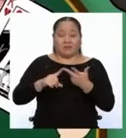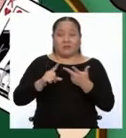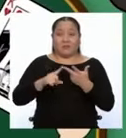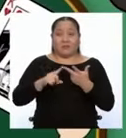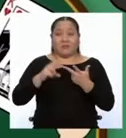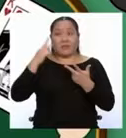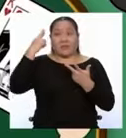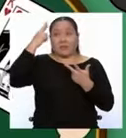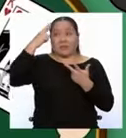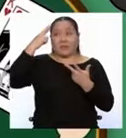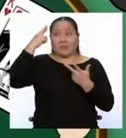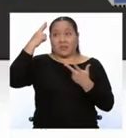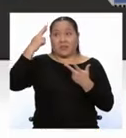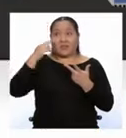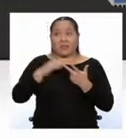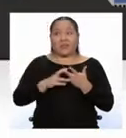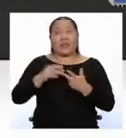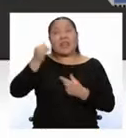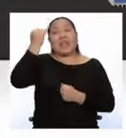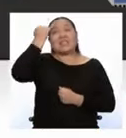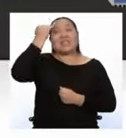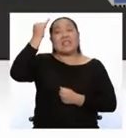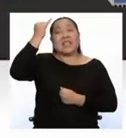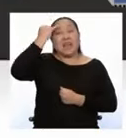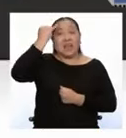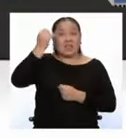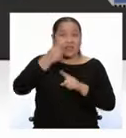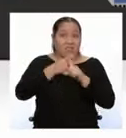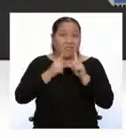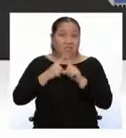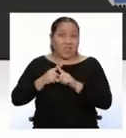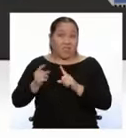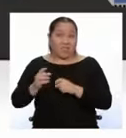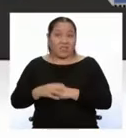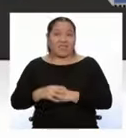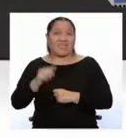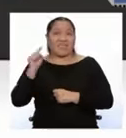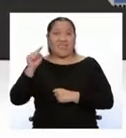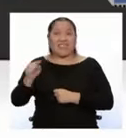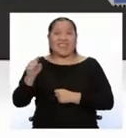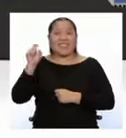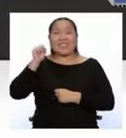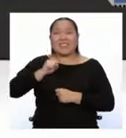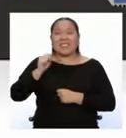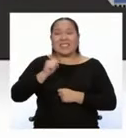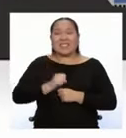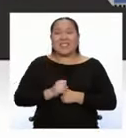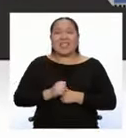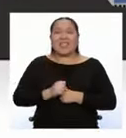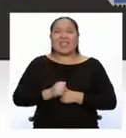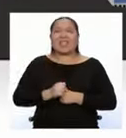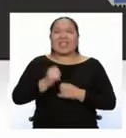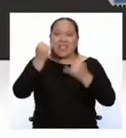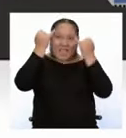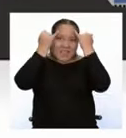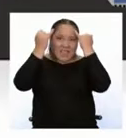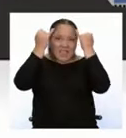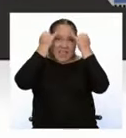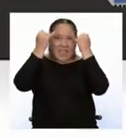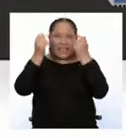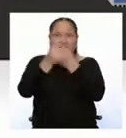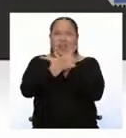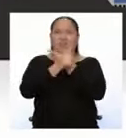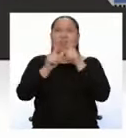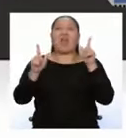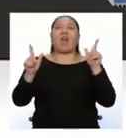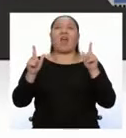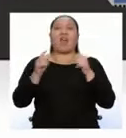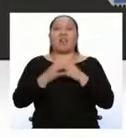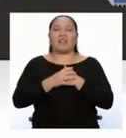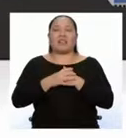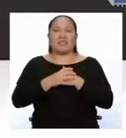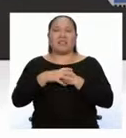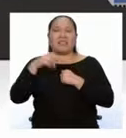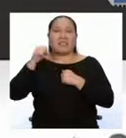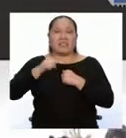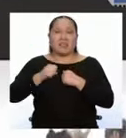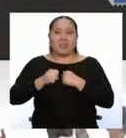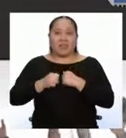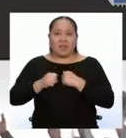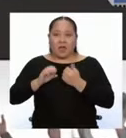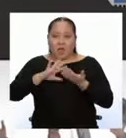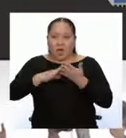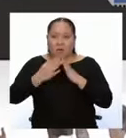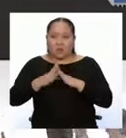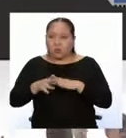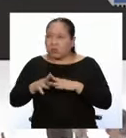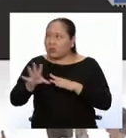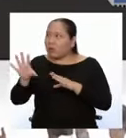causa ideológica. Claro, en esta época estaban en toda la onda de las ideas liberales. Y por supuesto el pueblo se vio